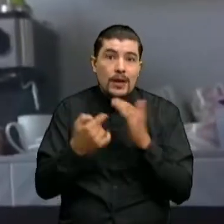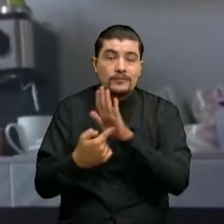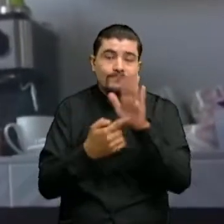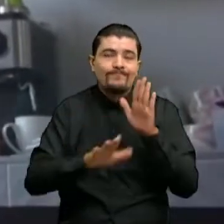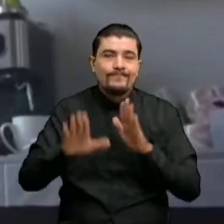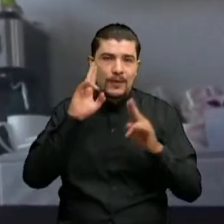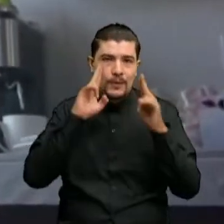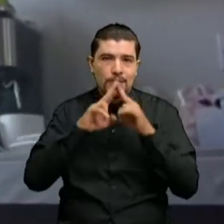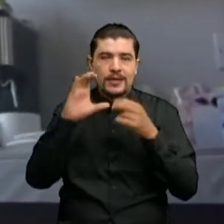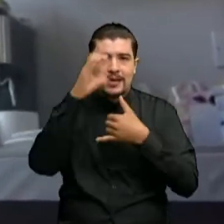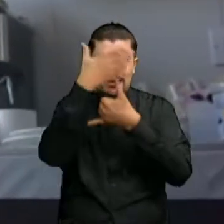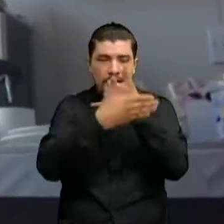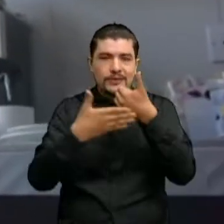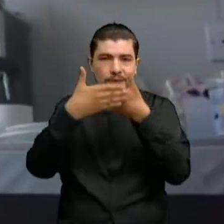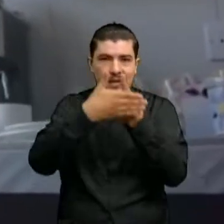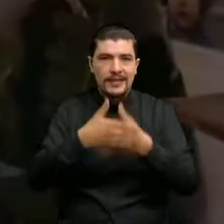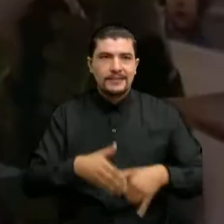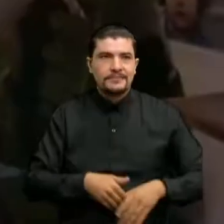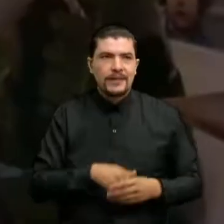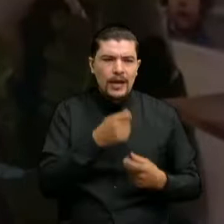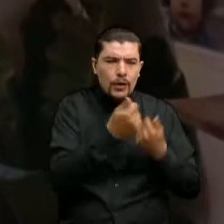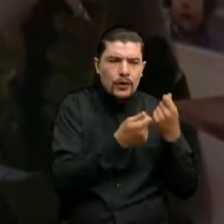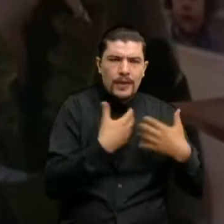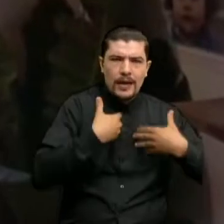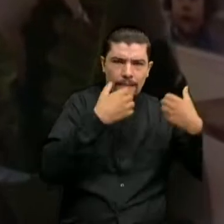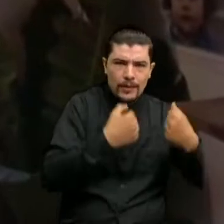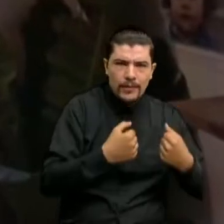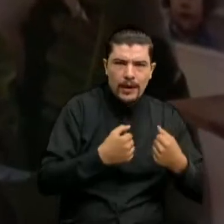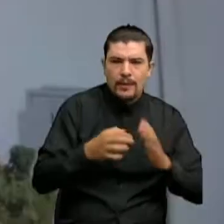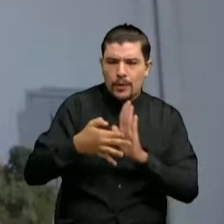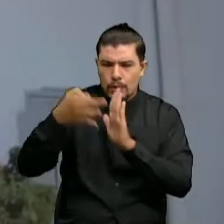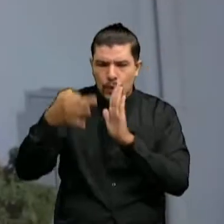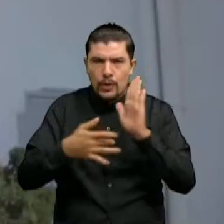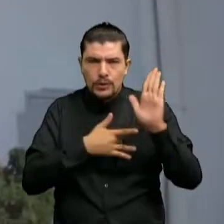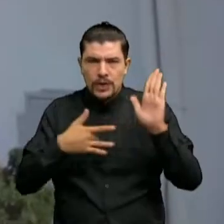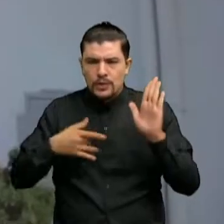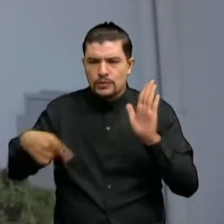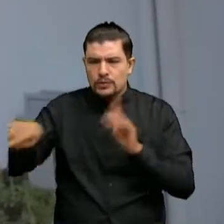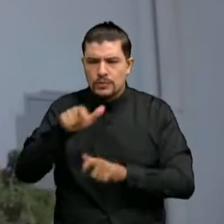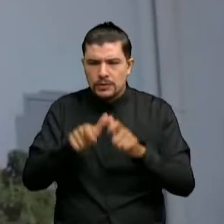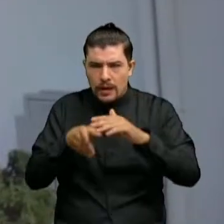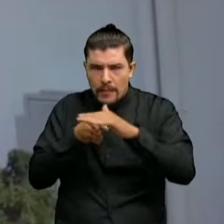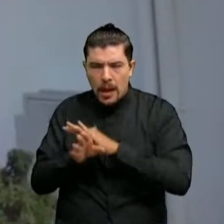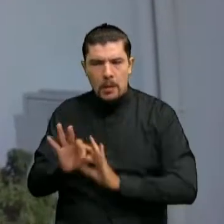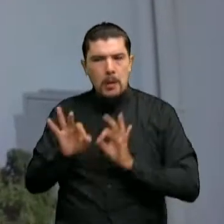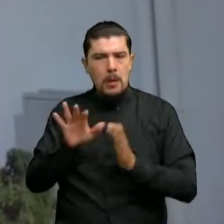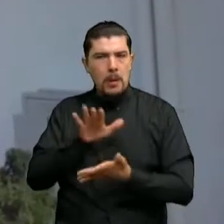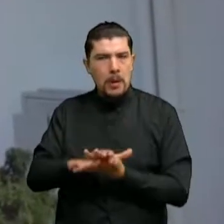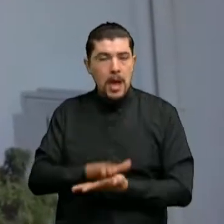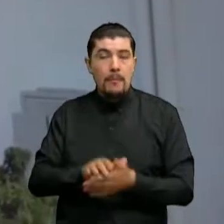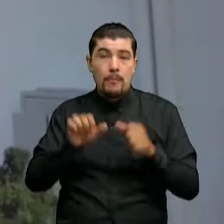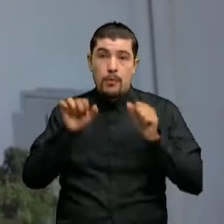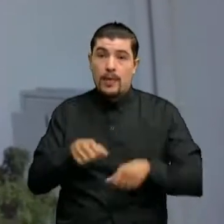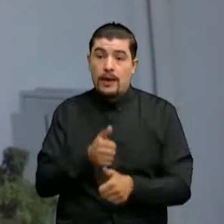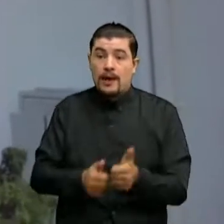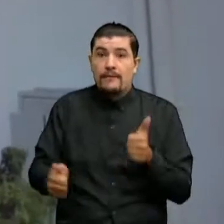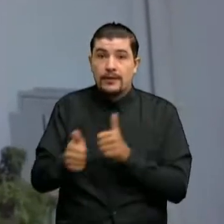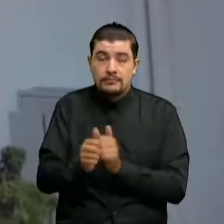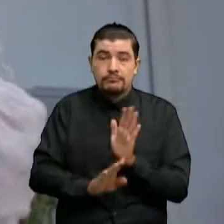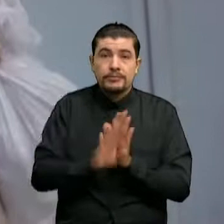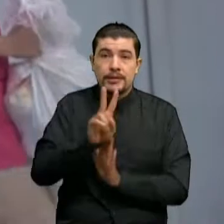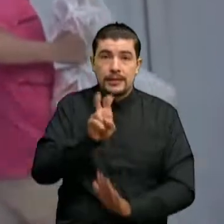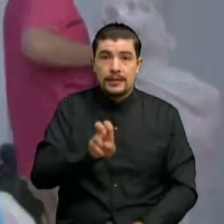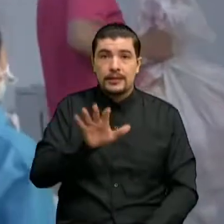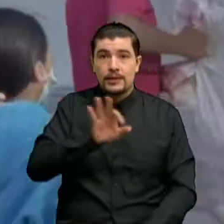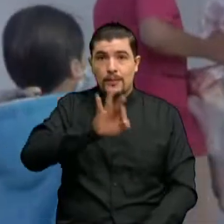apertura de la economía local y la implementación de protocolos Que brinden seguridad a sus comensales Ha permitido un avance del 75%